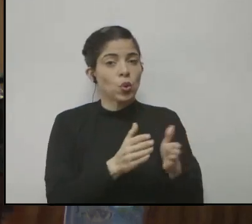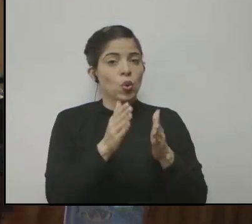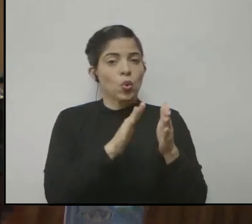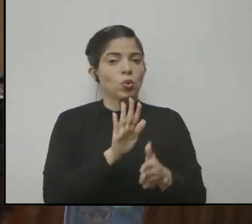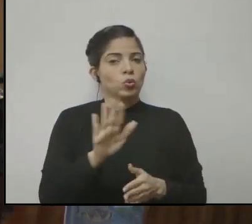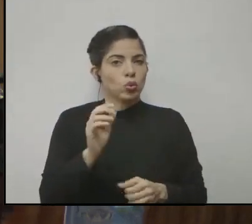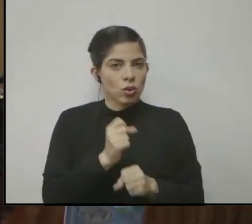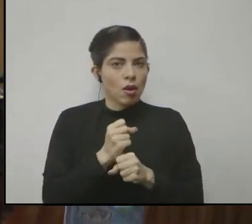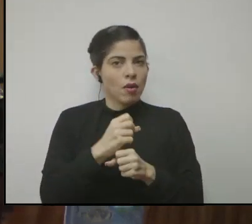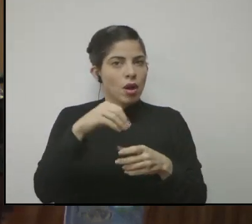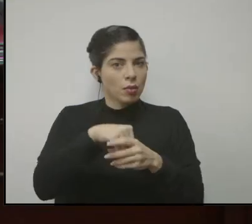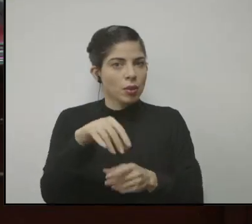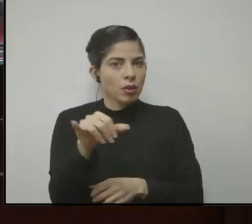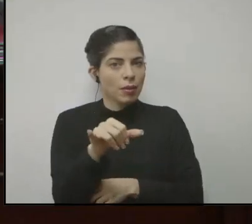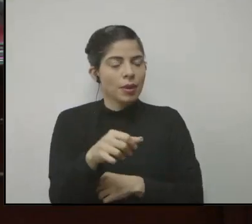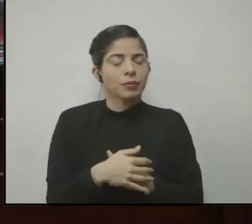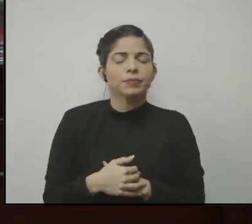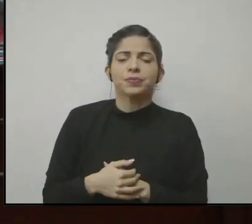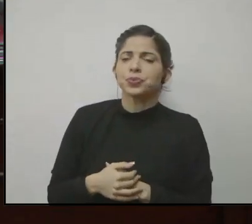su trabajo.